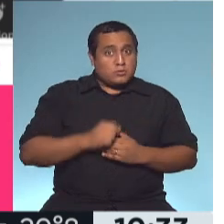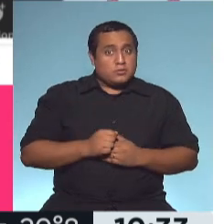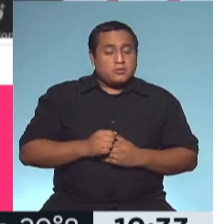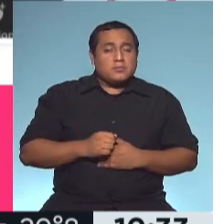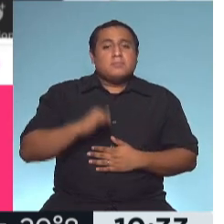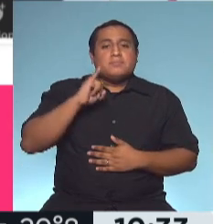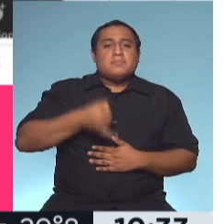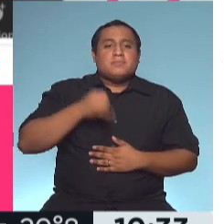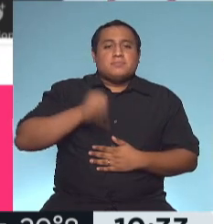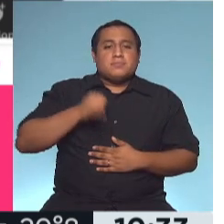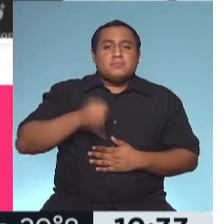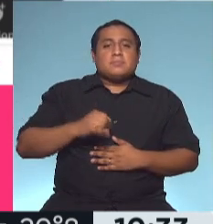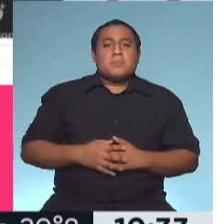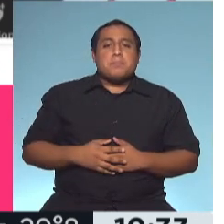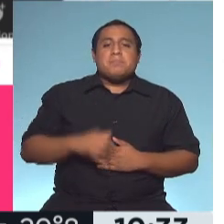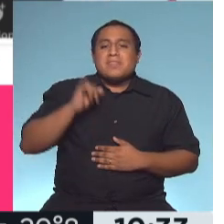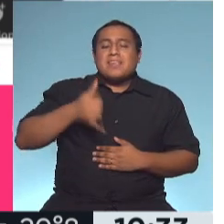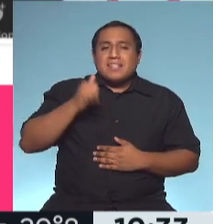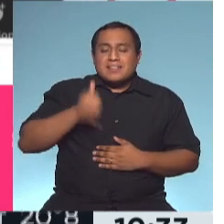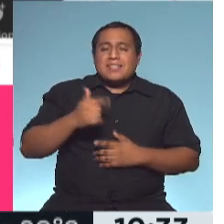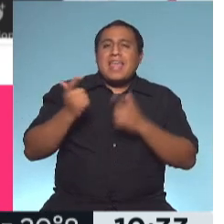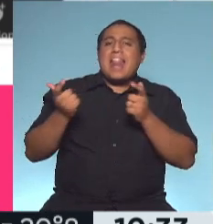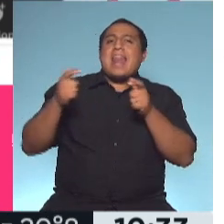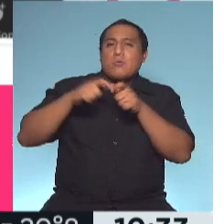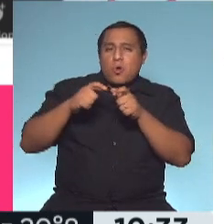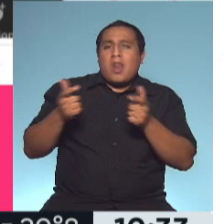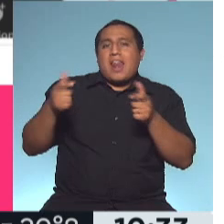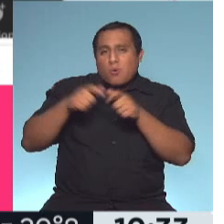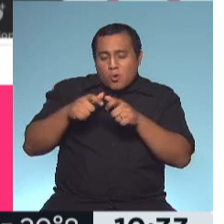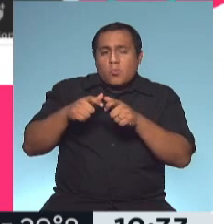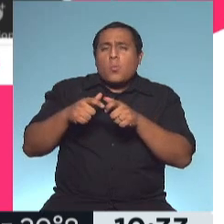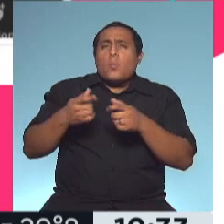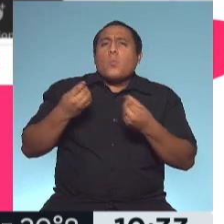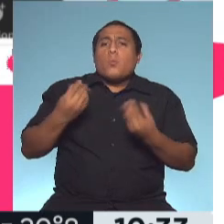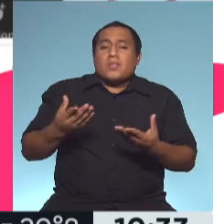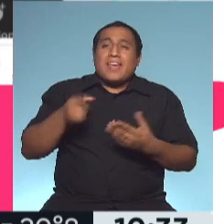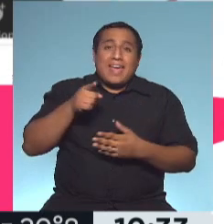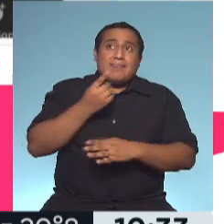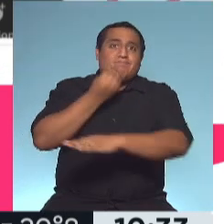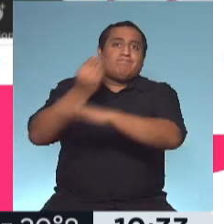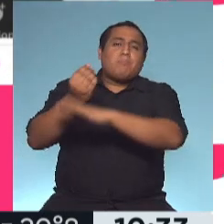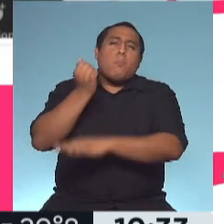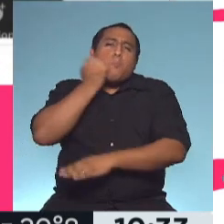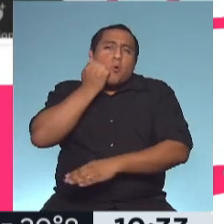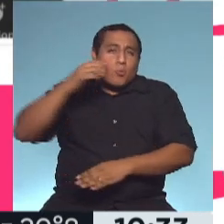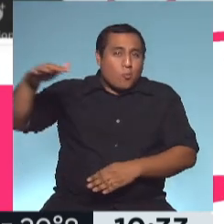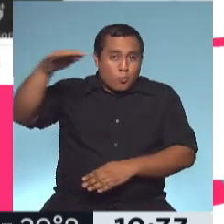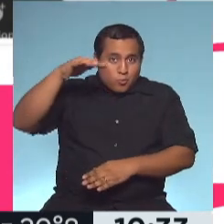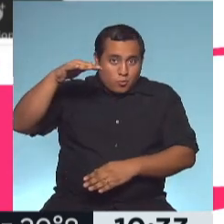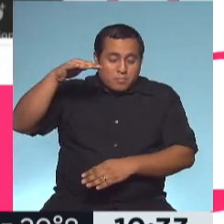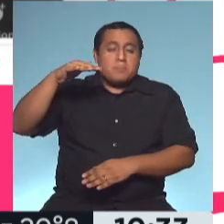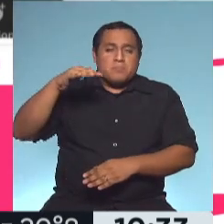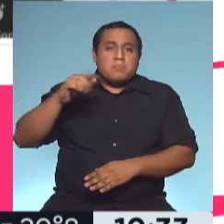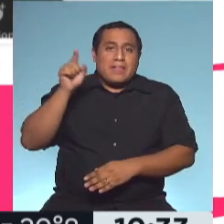Así es, sí, me atendió entre reunión y reunión, porque está en Moscú, así que por supuesto, y